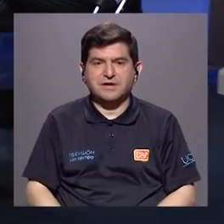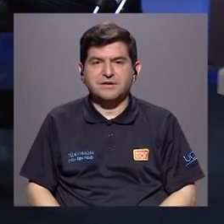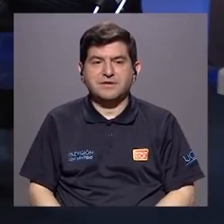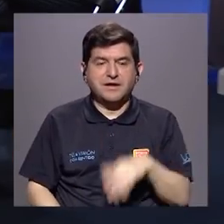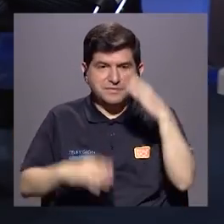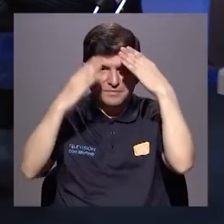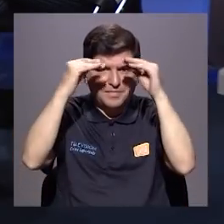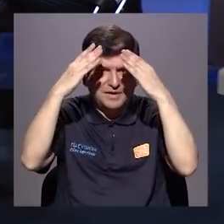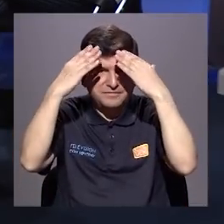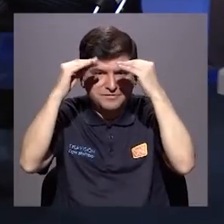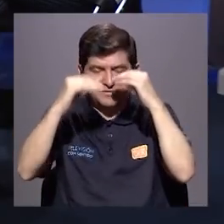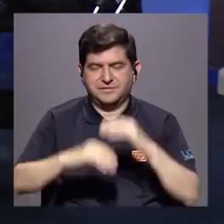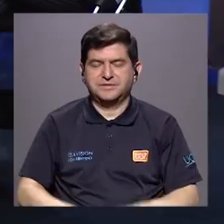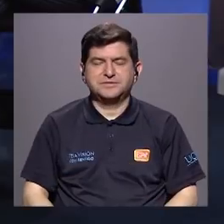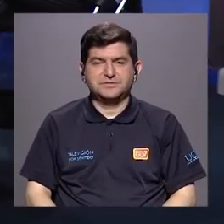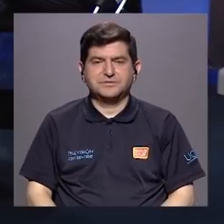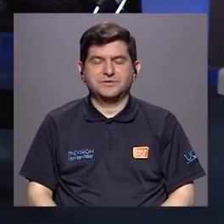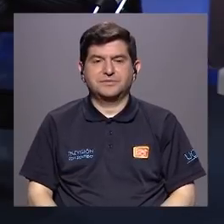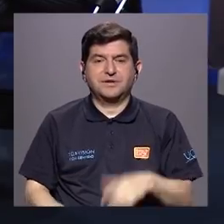que es un centro de información.